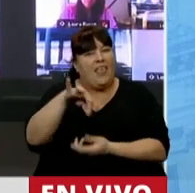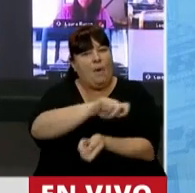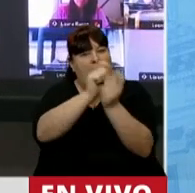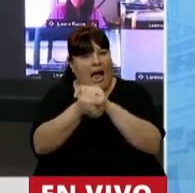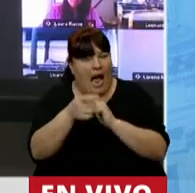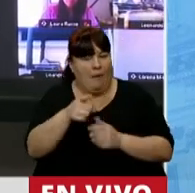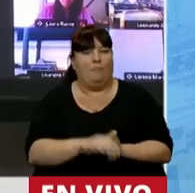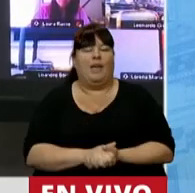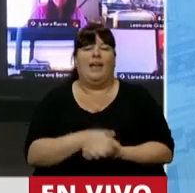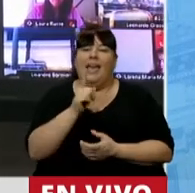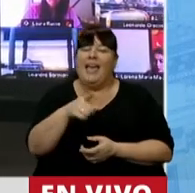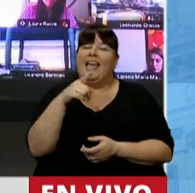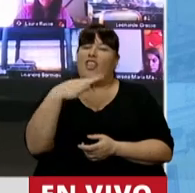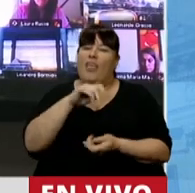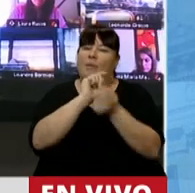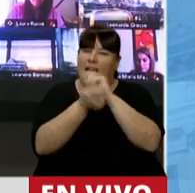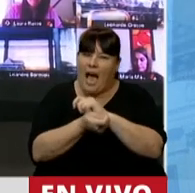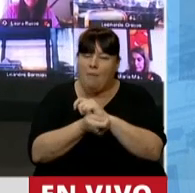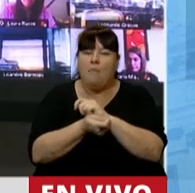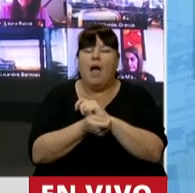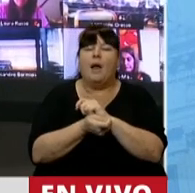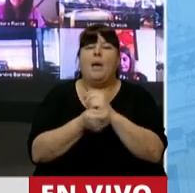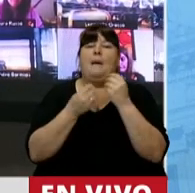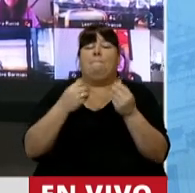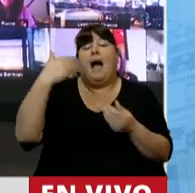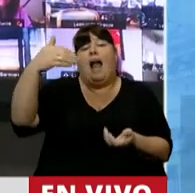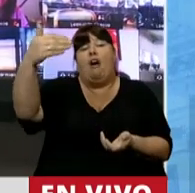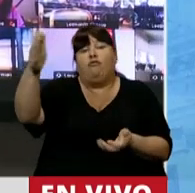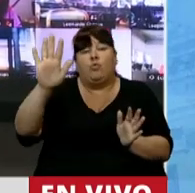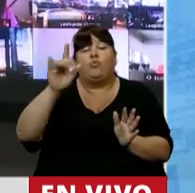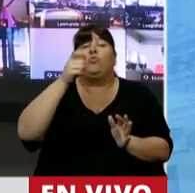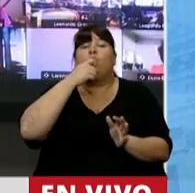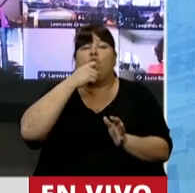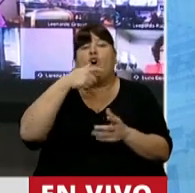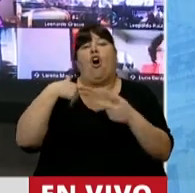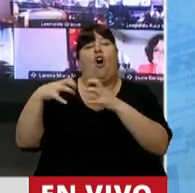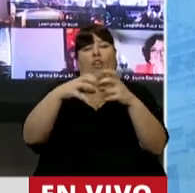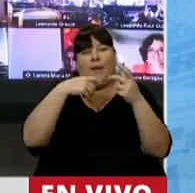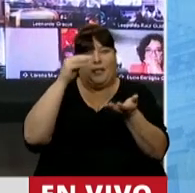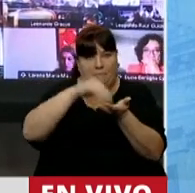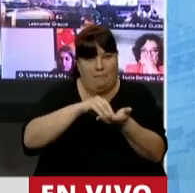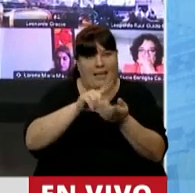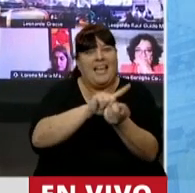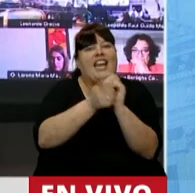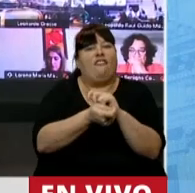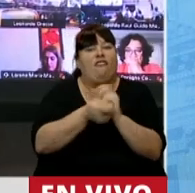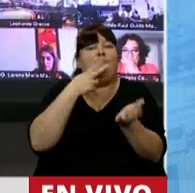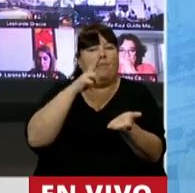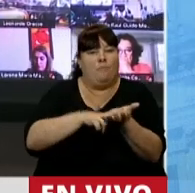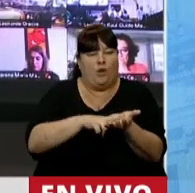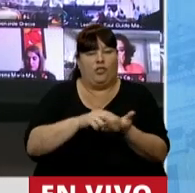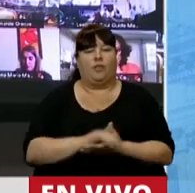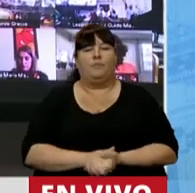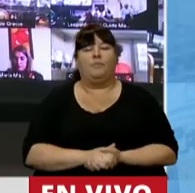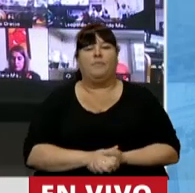modificar. Eso es lo que tenemos que cambiar para en un futuro cuando pasemos a discutir la reforma impositiva.